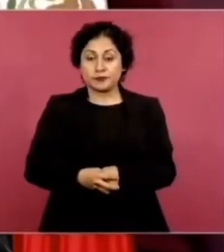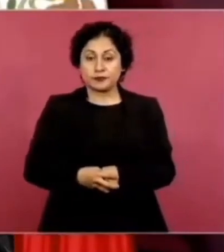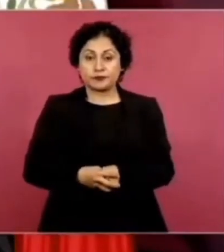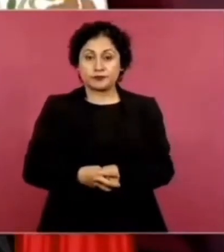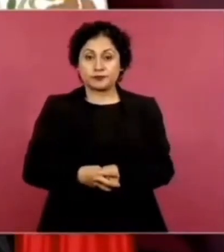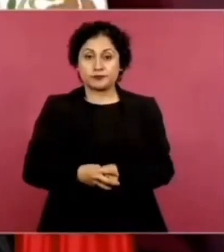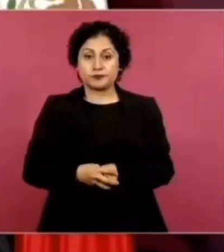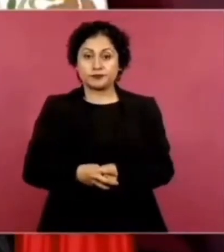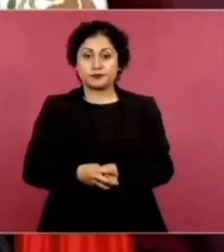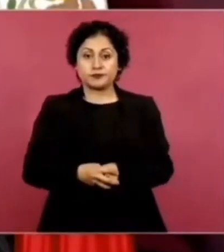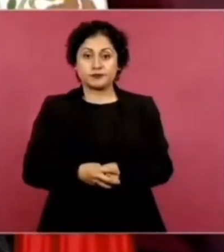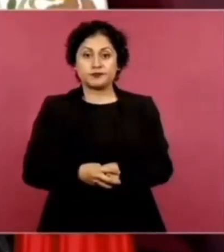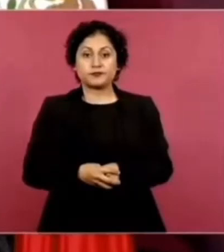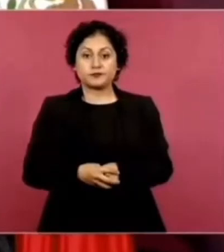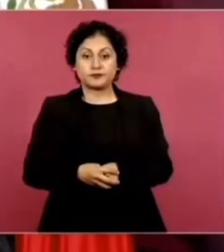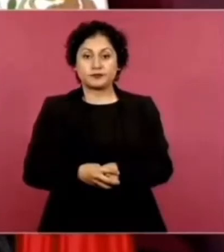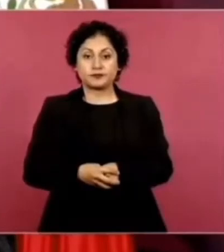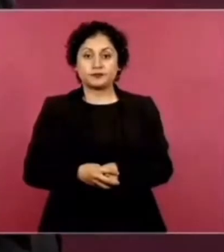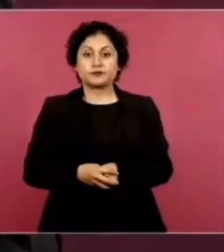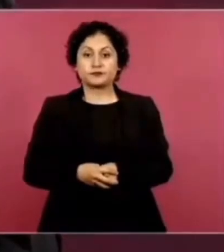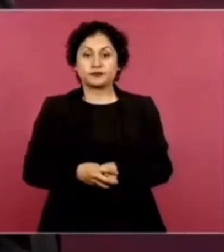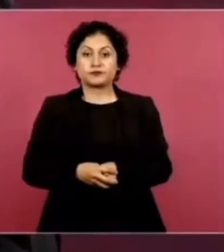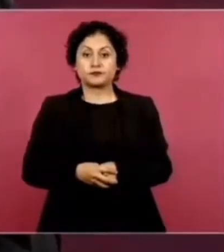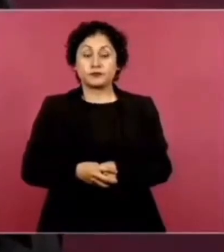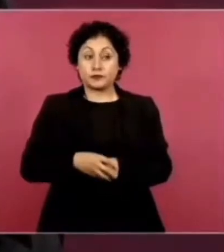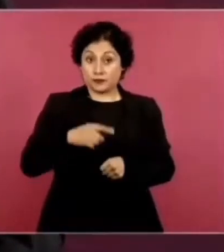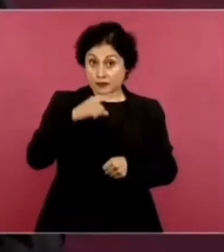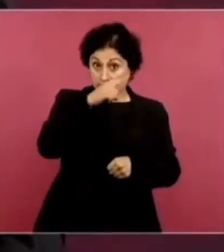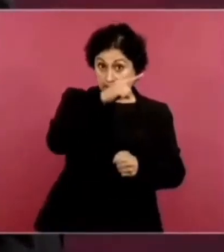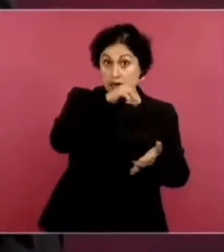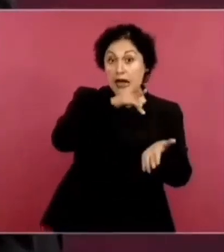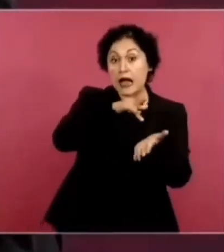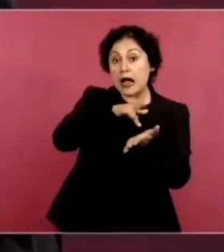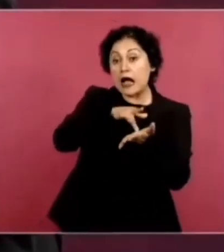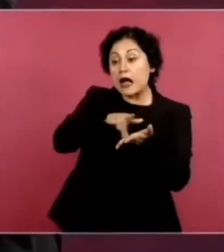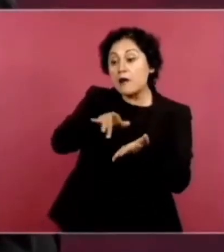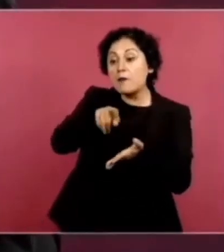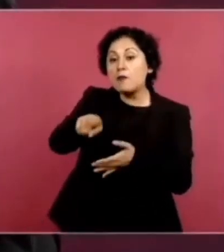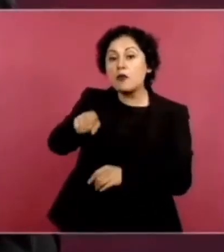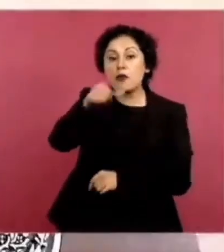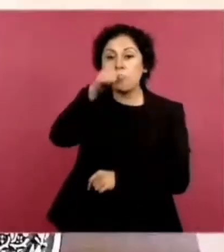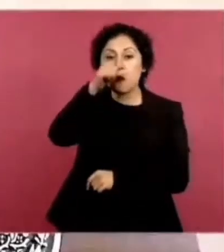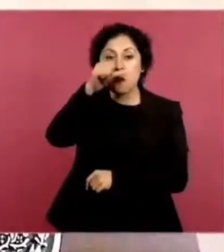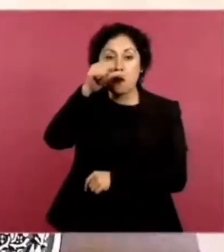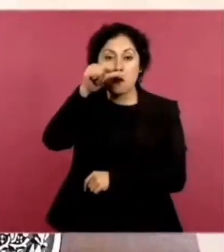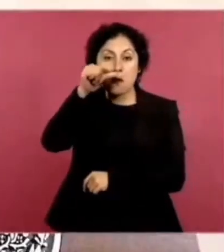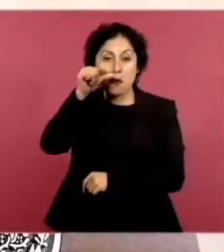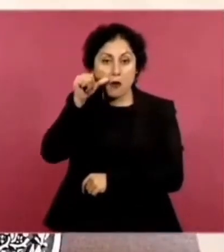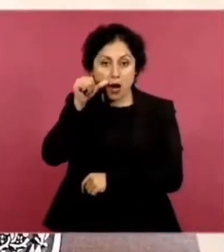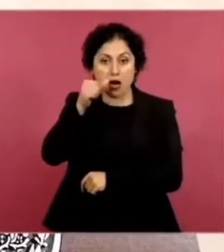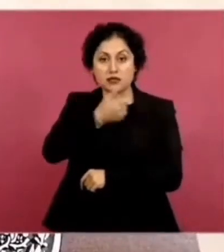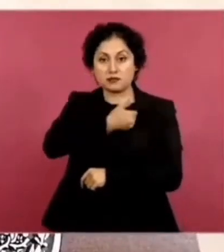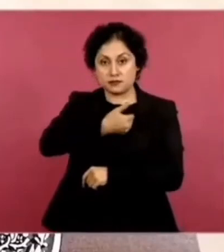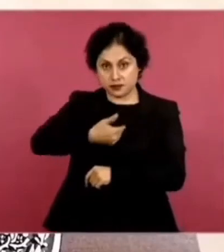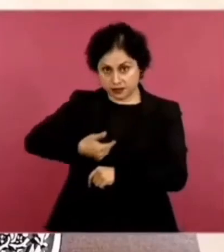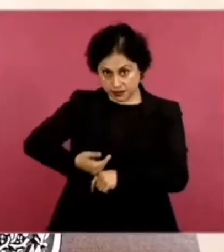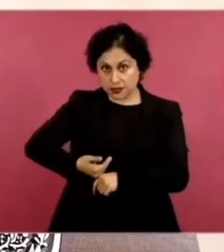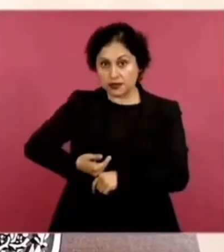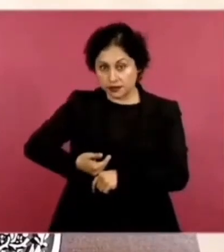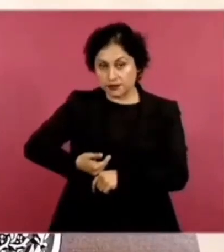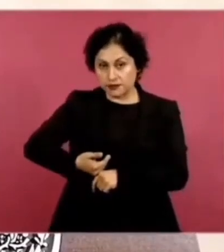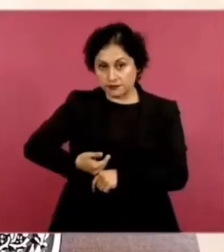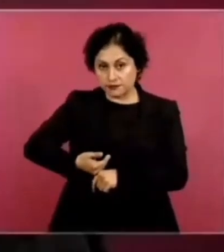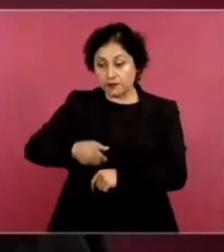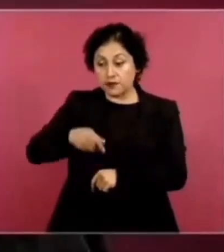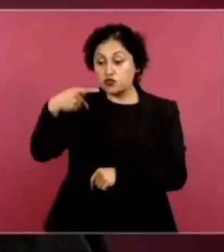Y apoya al presidente Juárez y protege a la familia del presidente